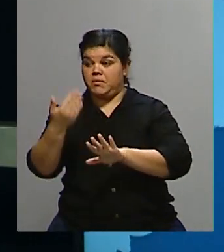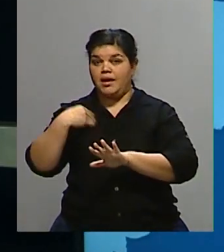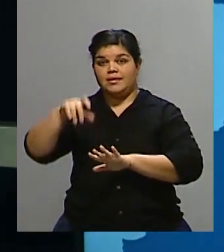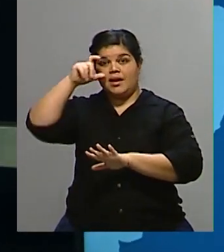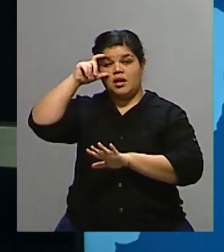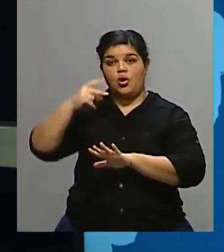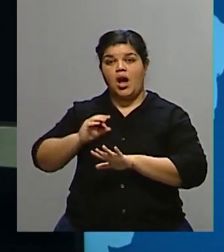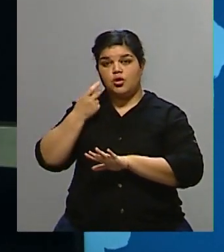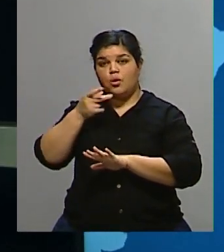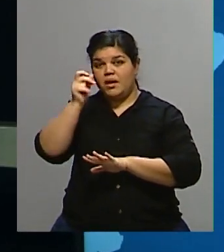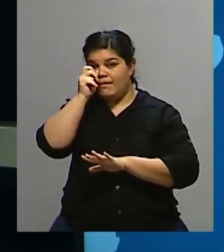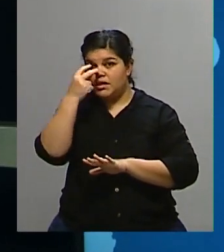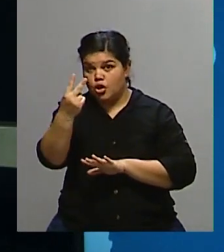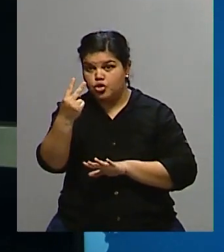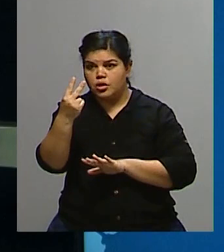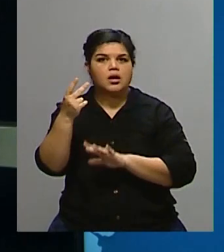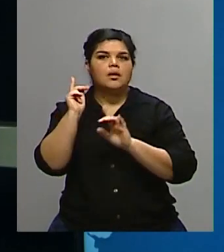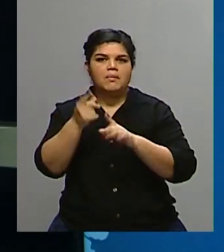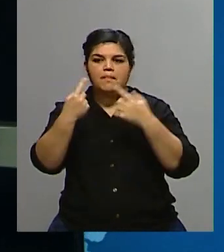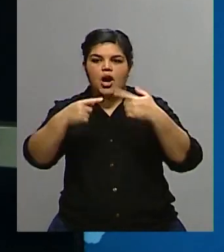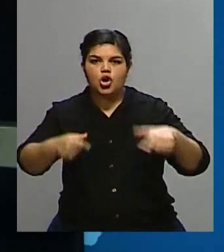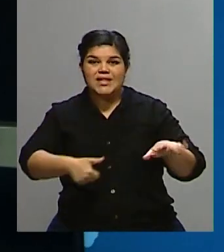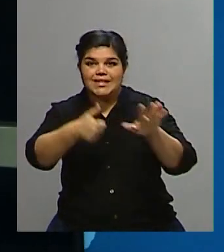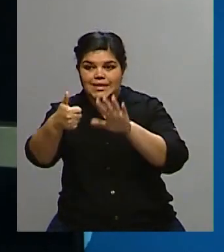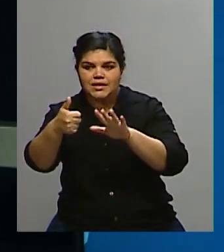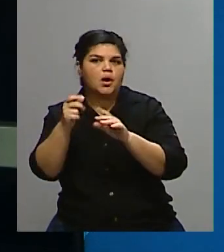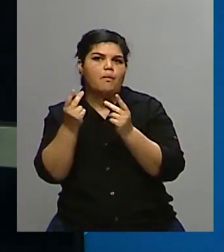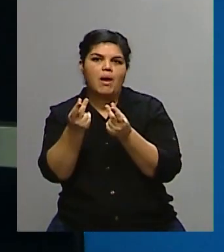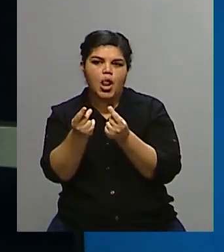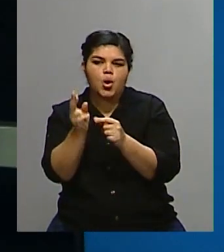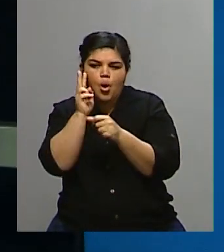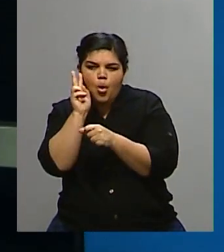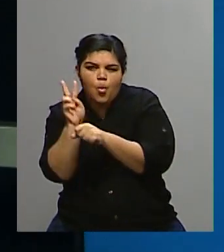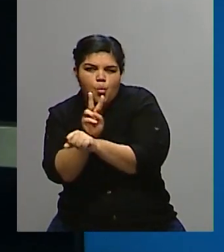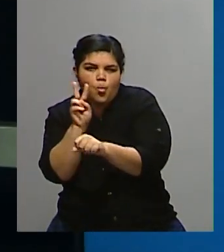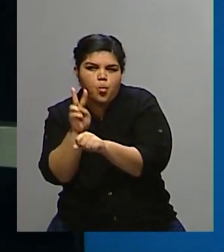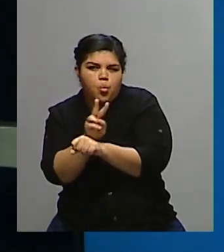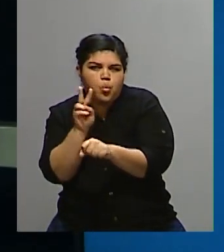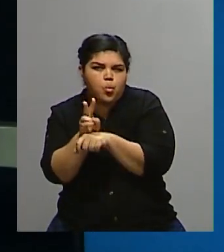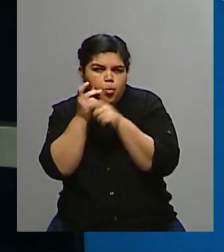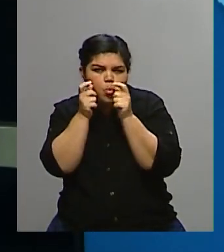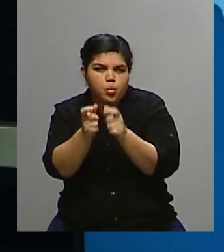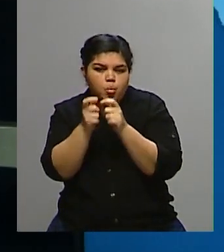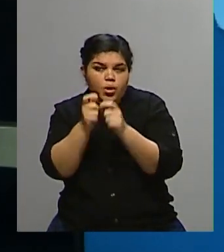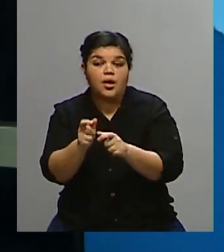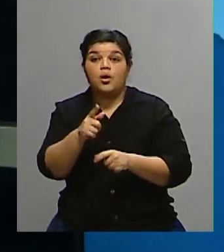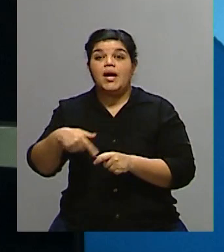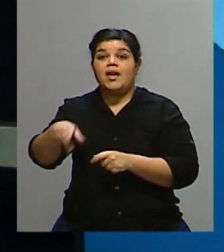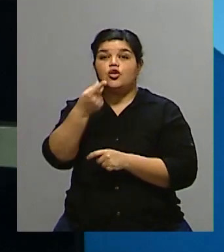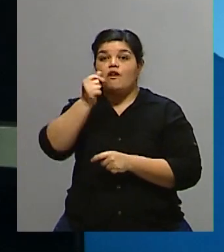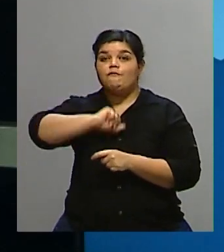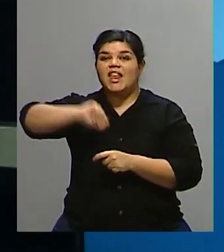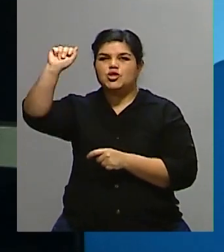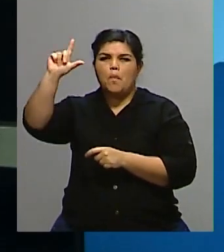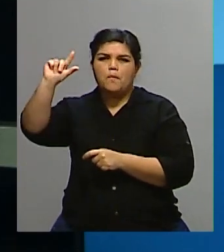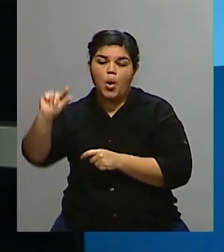entendiendo que obviamente hay una crisis económica que empieza a golpear. Con números de inflación bajos, al menos en comparación con la inflación